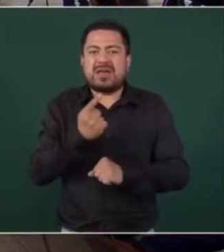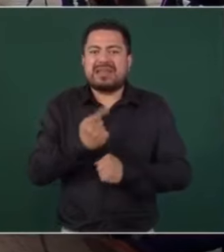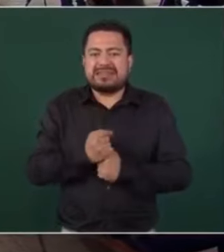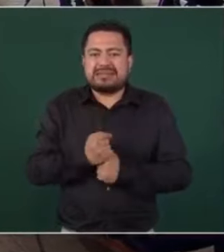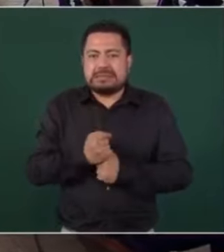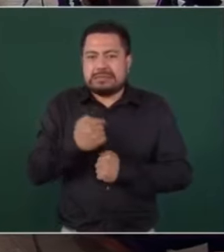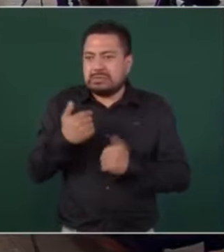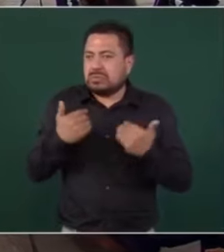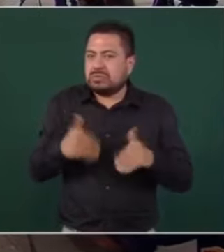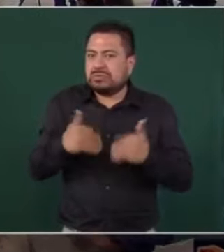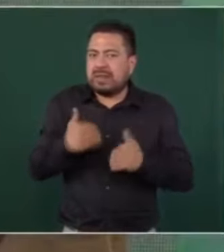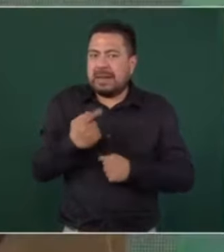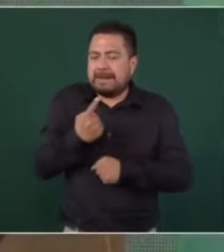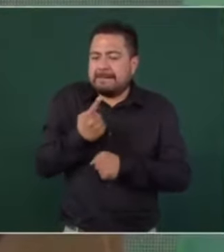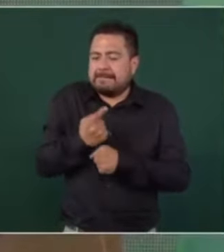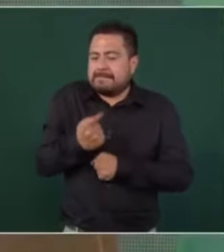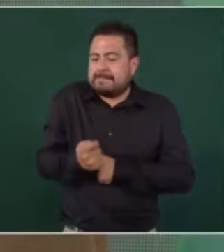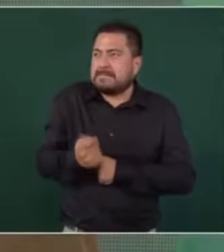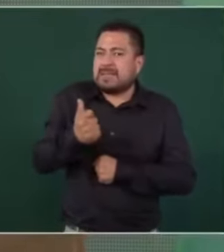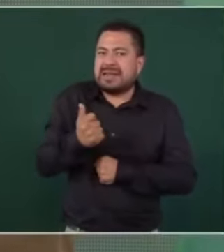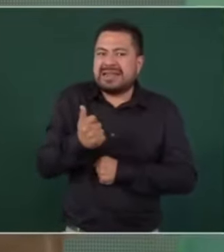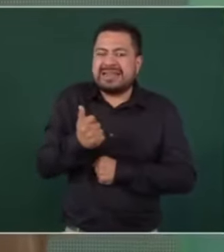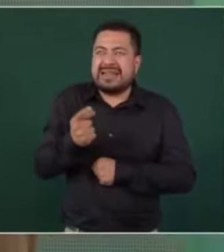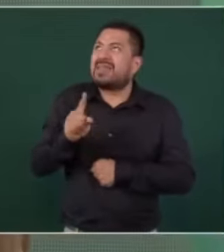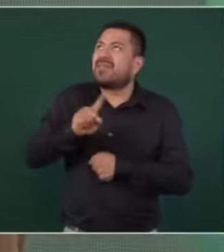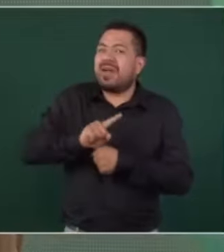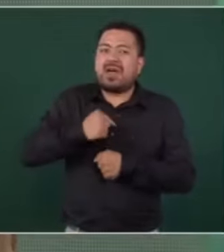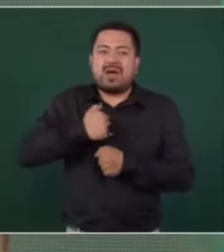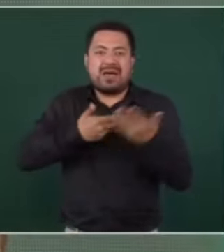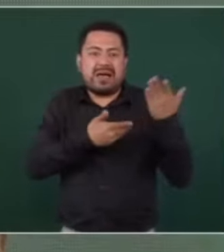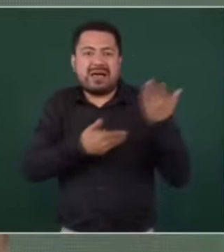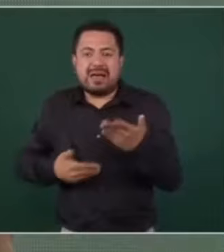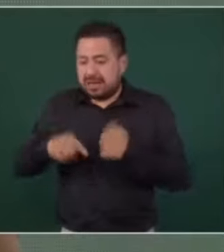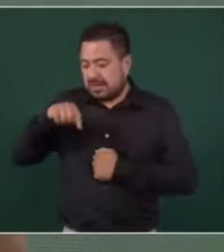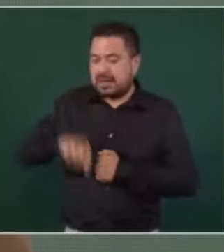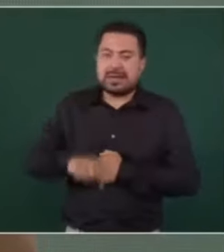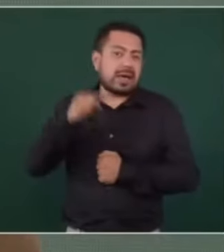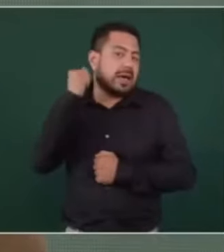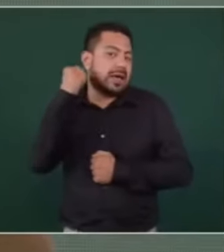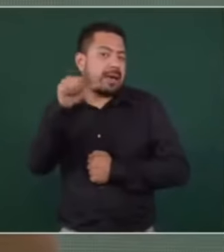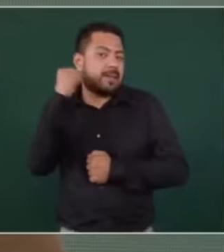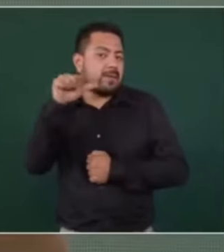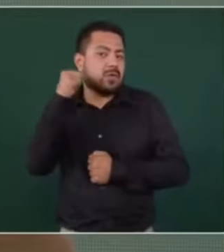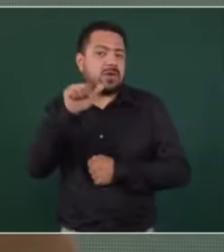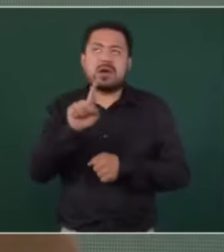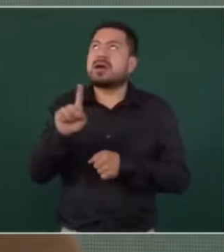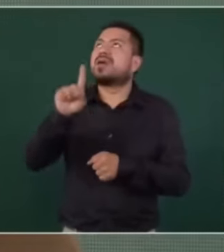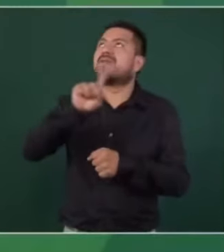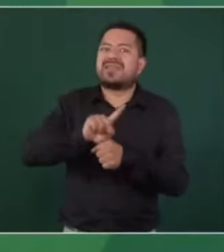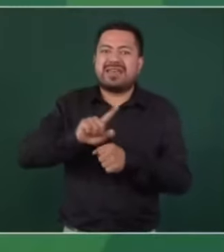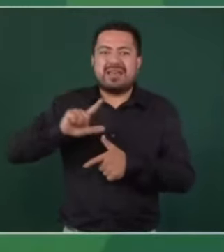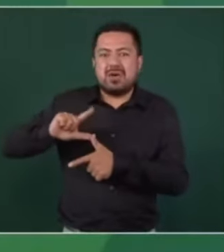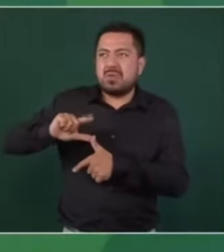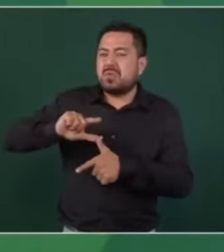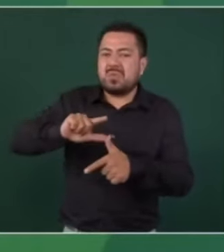Otis? Pues hoy el presidente de México le cumplió al pueblo de Acapulco y le